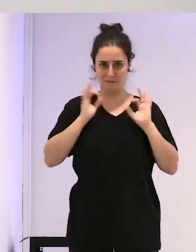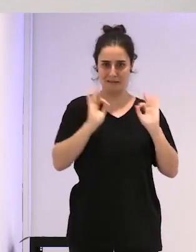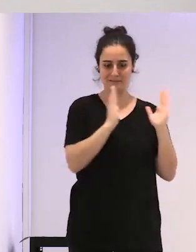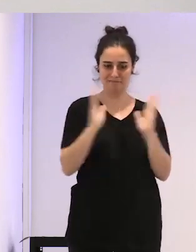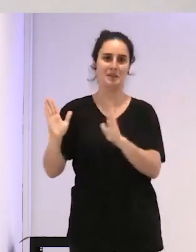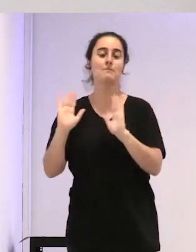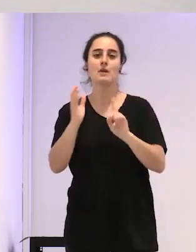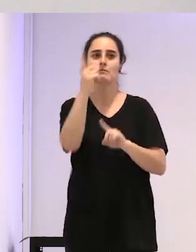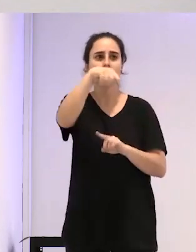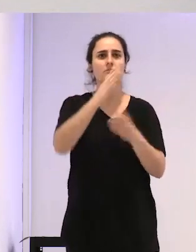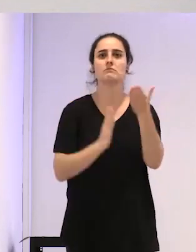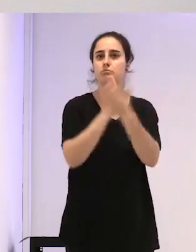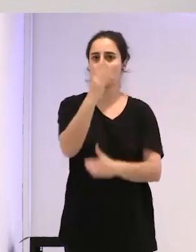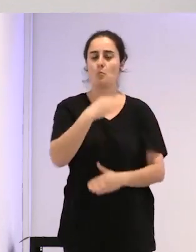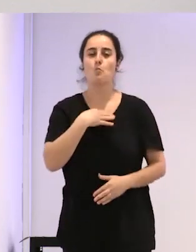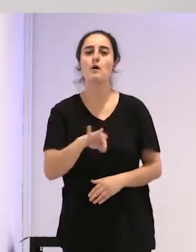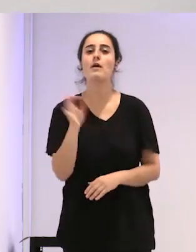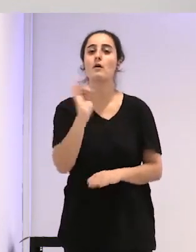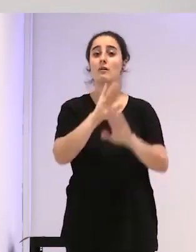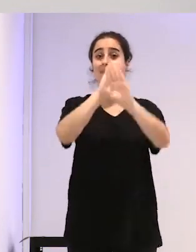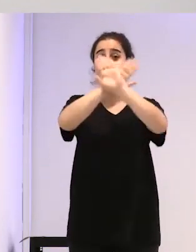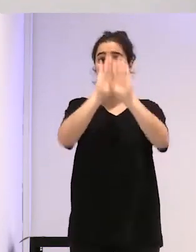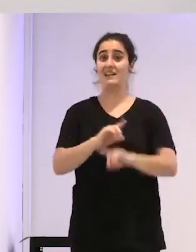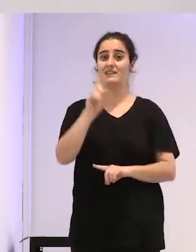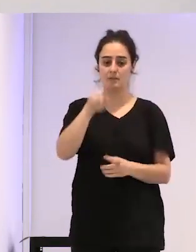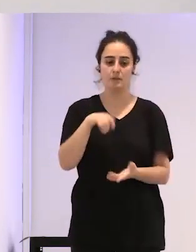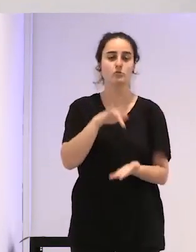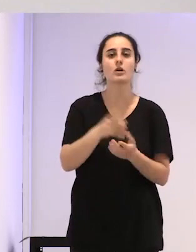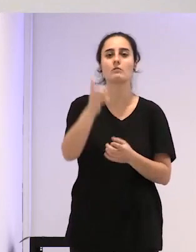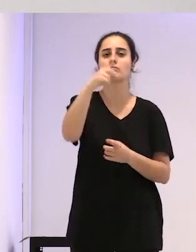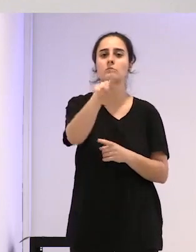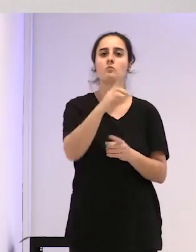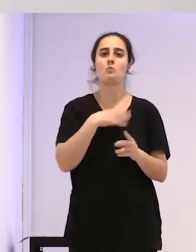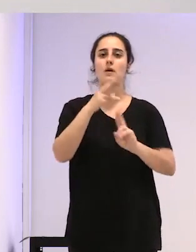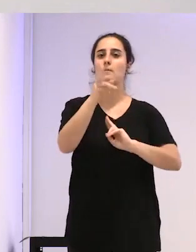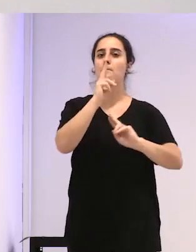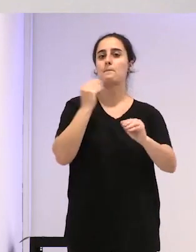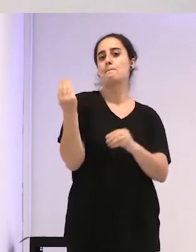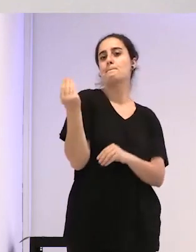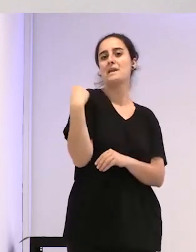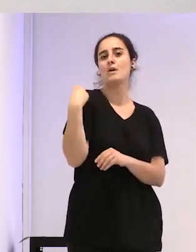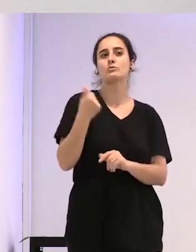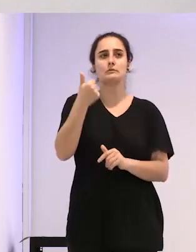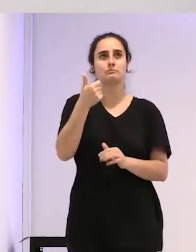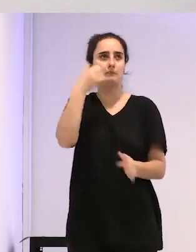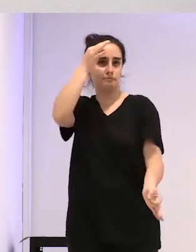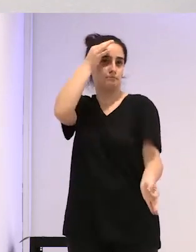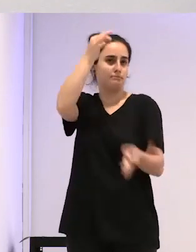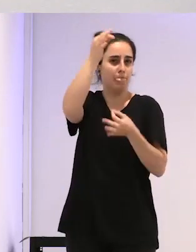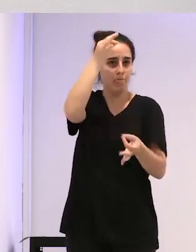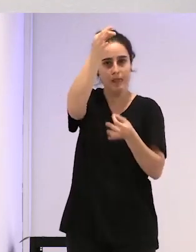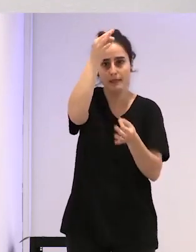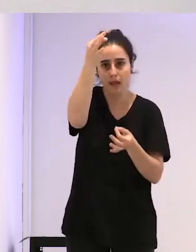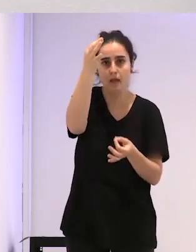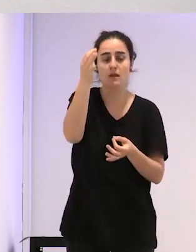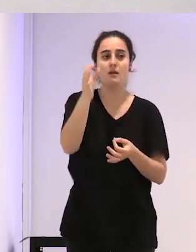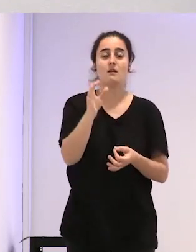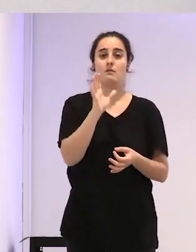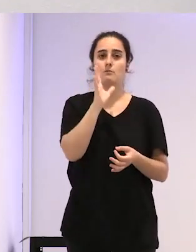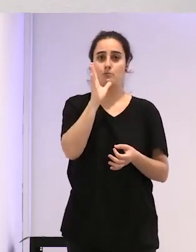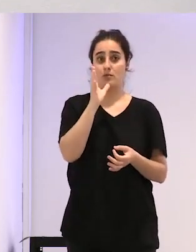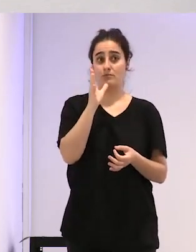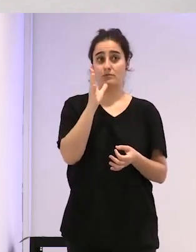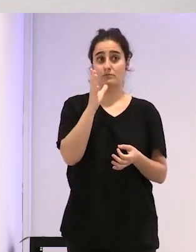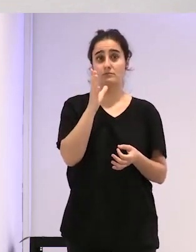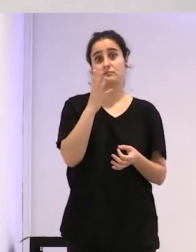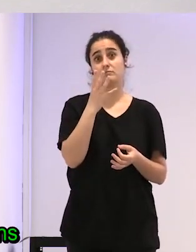me podéis cortar y si no al final habrá un intercambio en el que podréis preguntar a lo mejor cosas más concretas. Porque ya podéis entender que